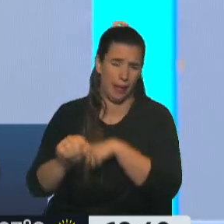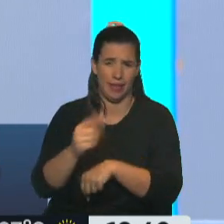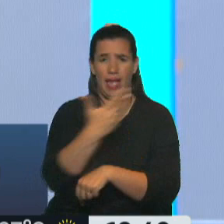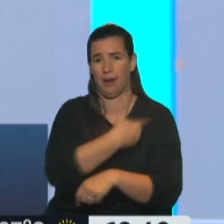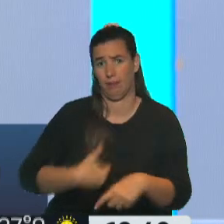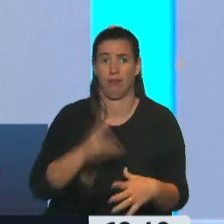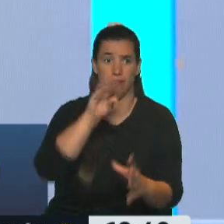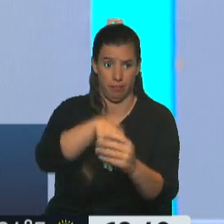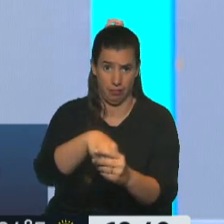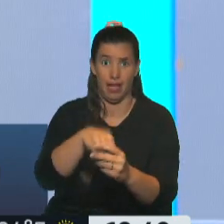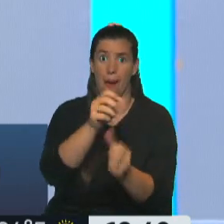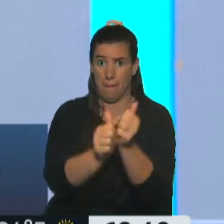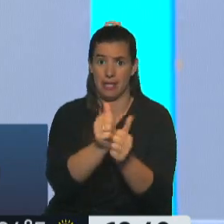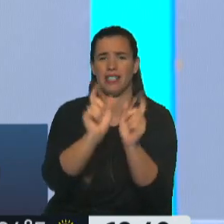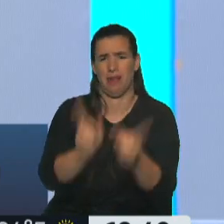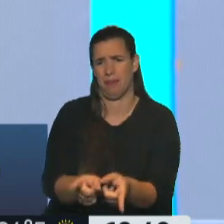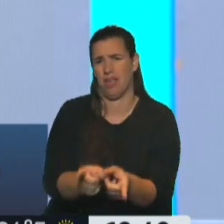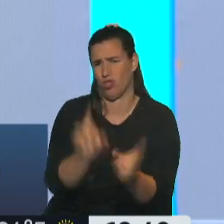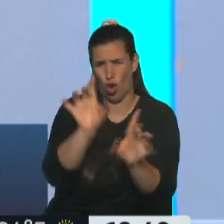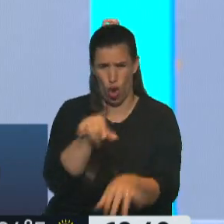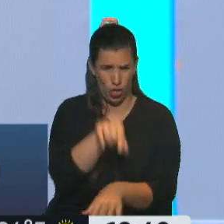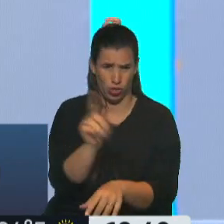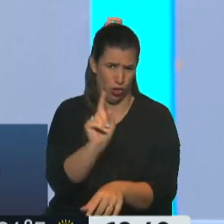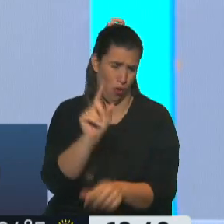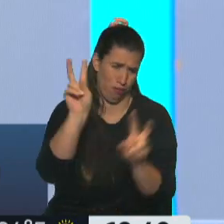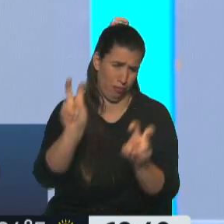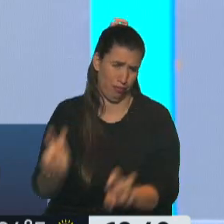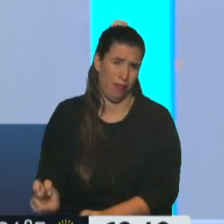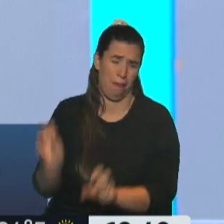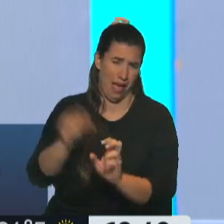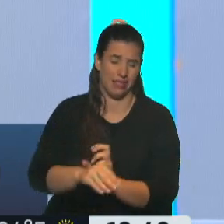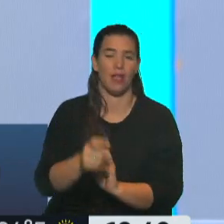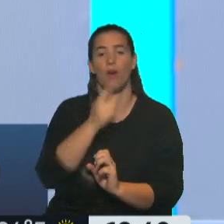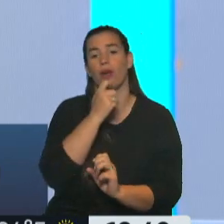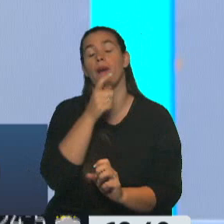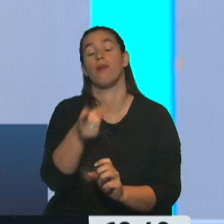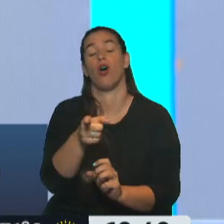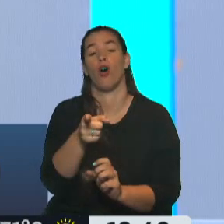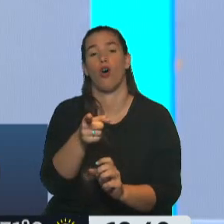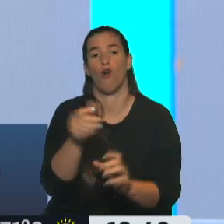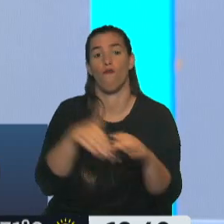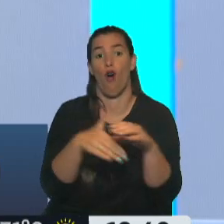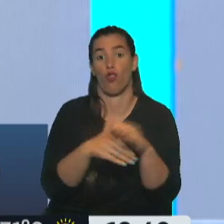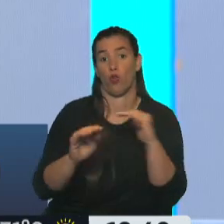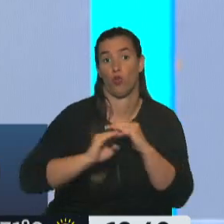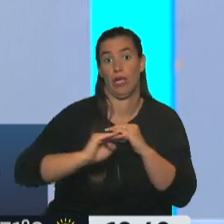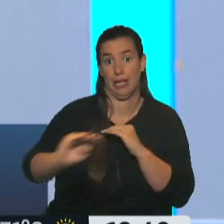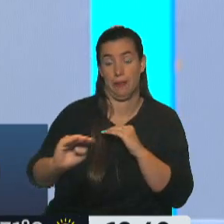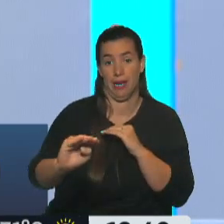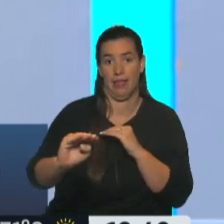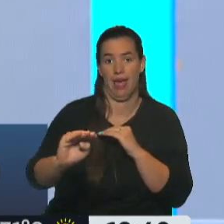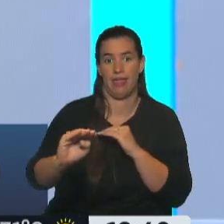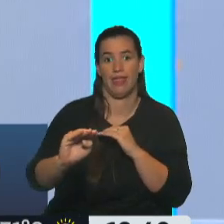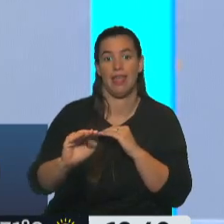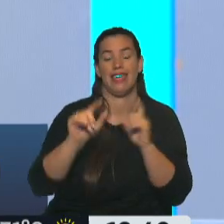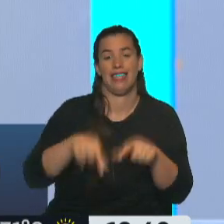empresas. Ahí uno se le ocurre rápidamente el Fondo de Garantía de Sustentabilidad y las participaciones que trae como parte del patrimonio,